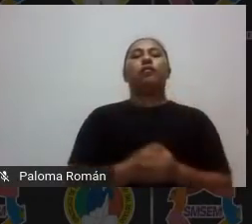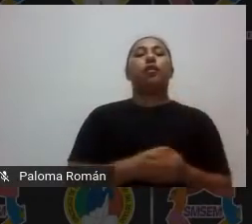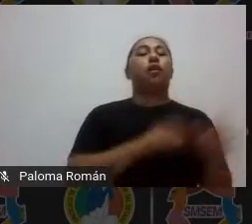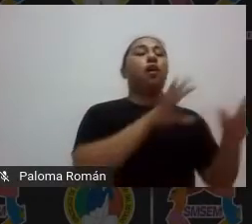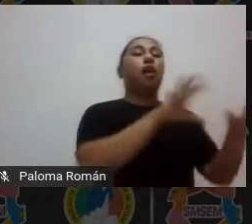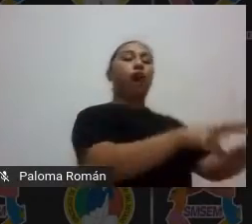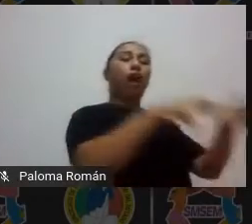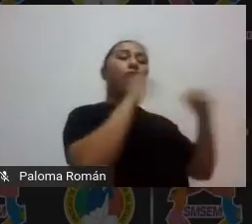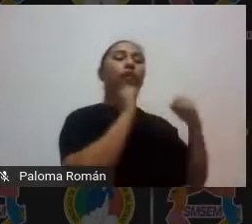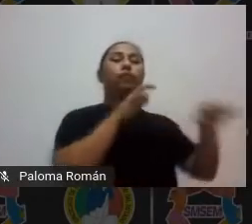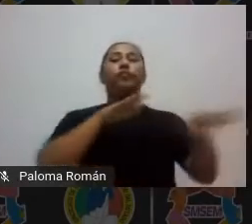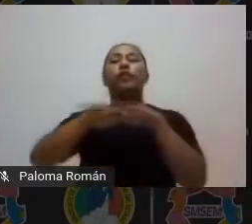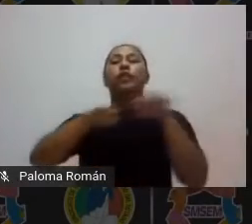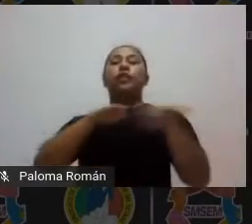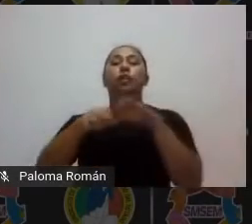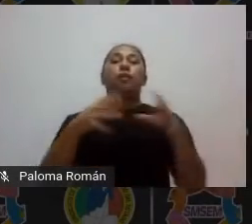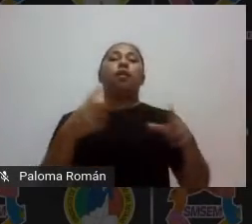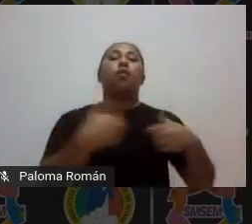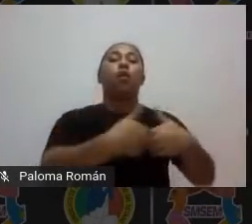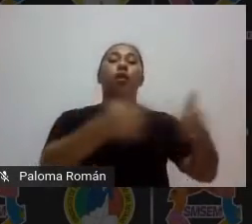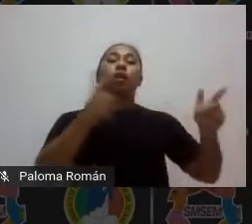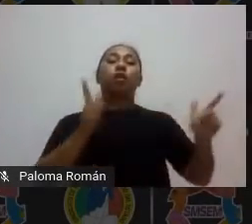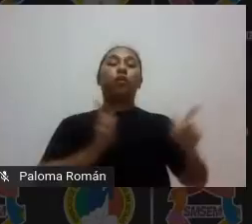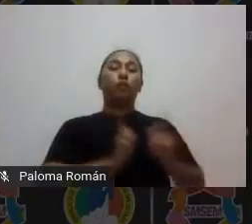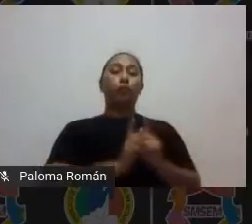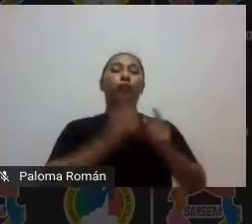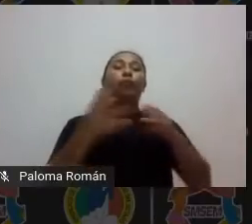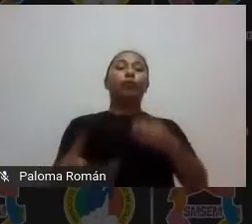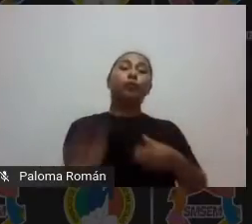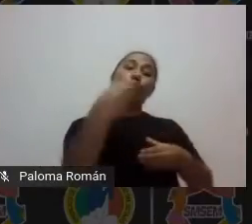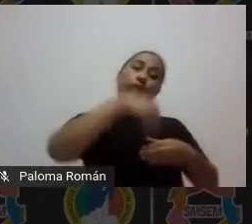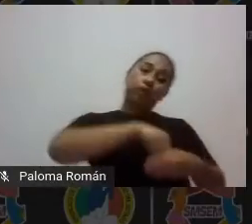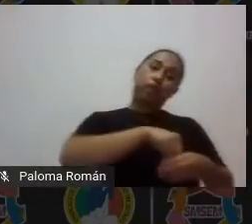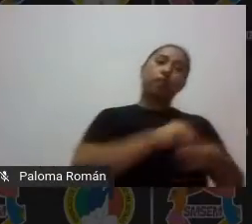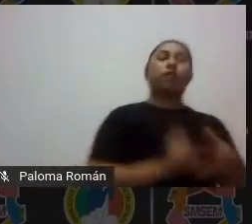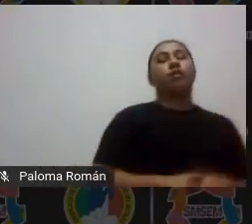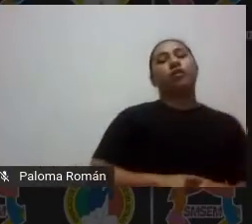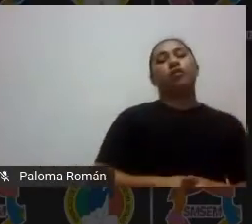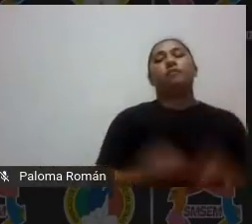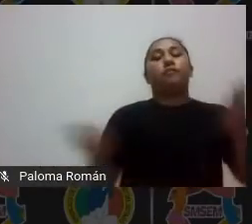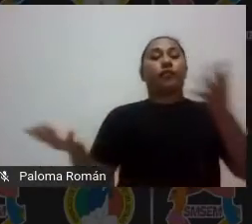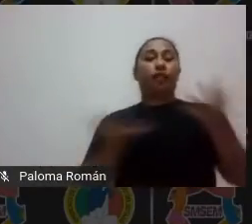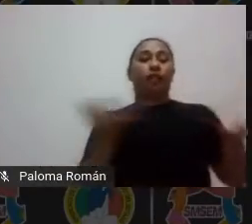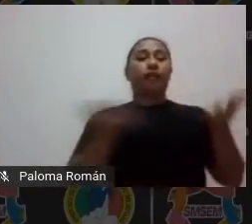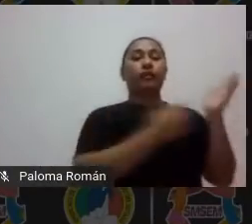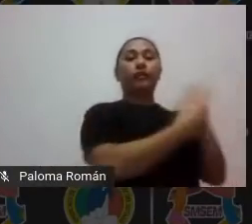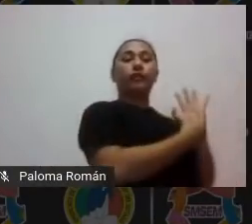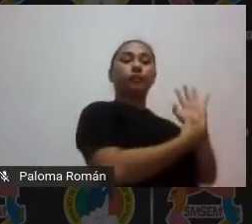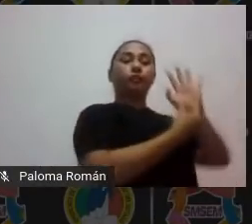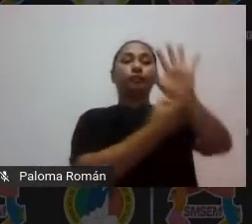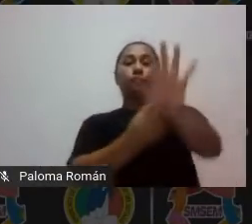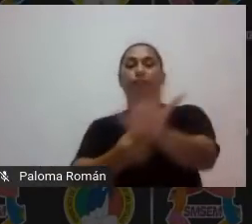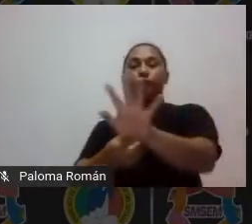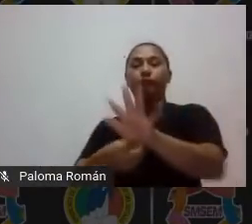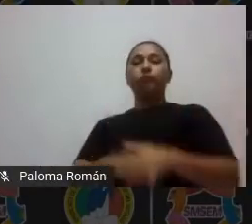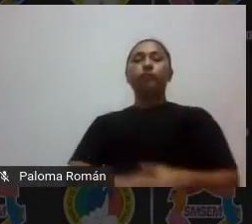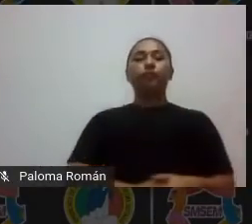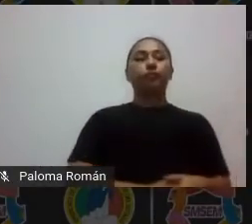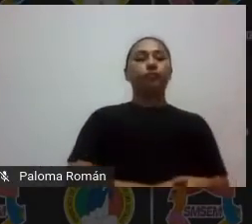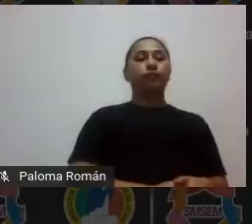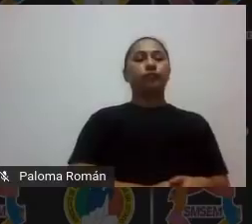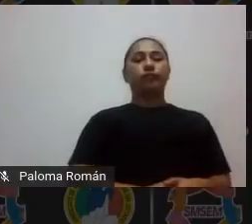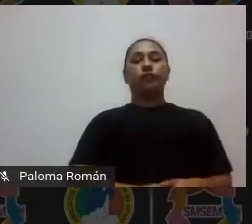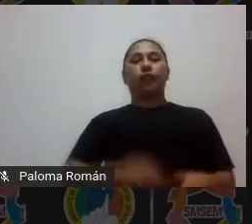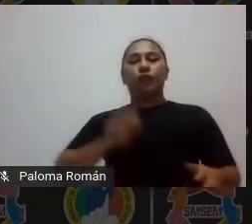los equipos o el equipo que ya está con consolidado hace su presentación o la al menos le das el